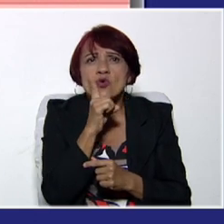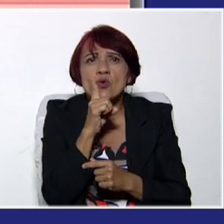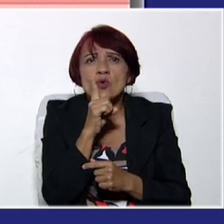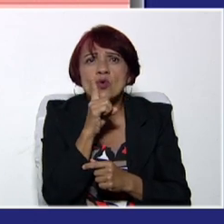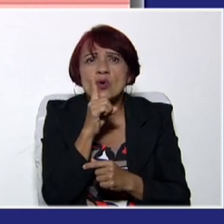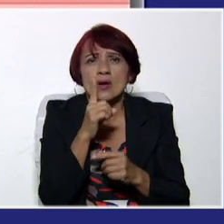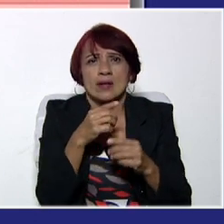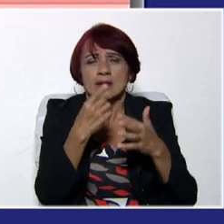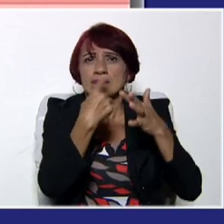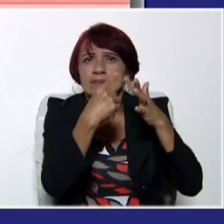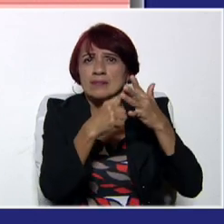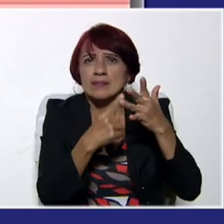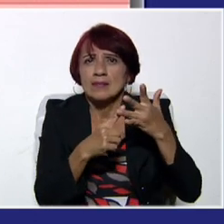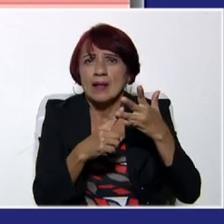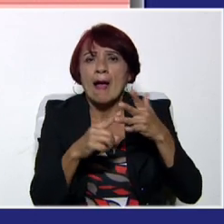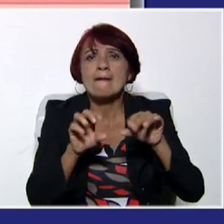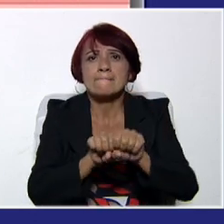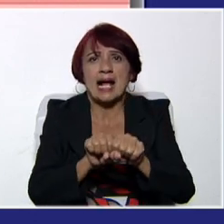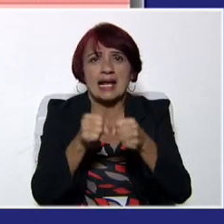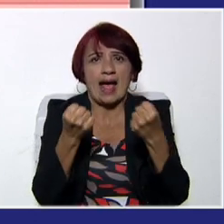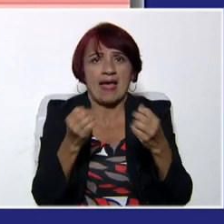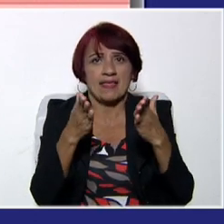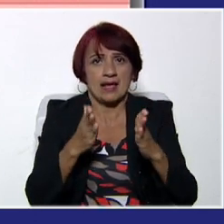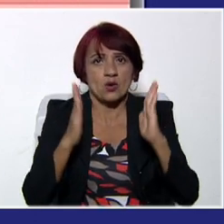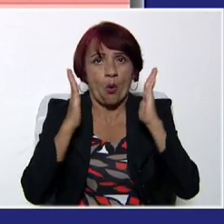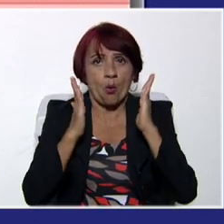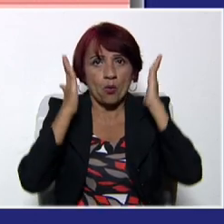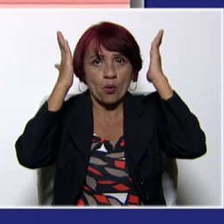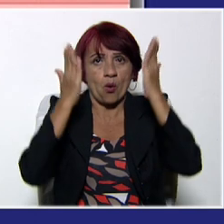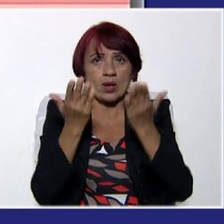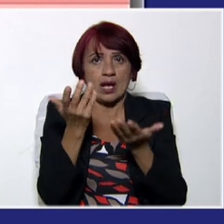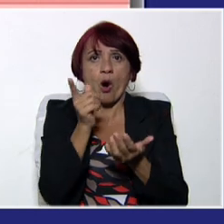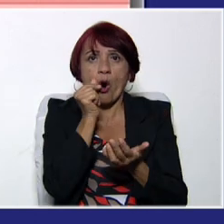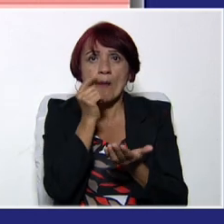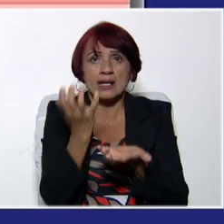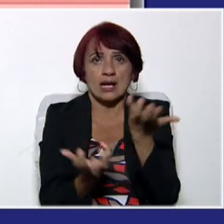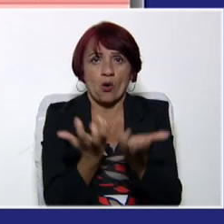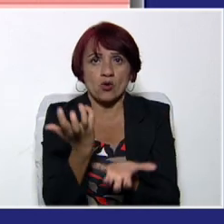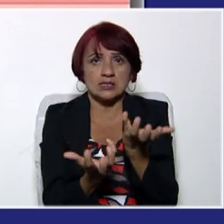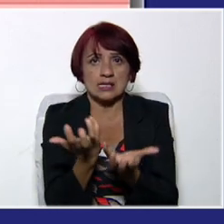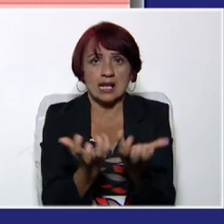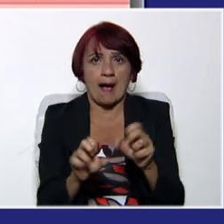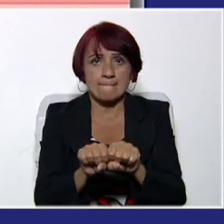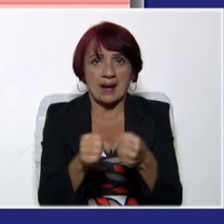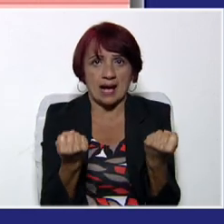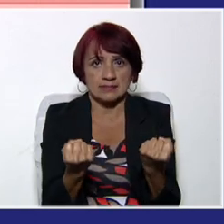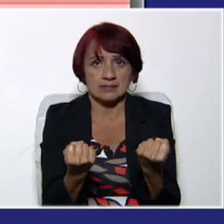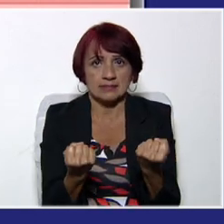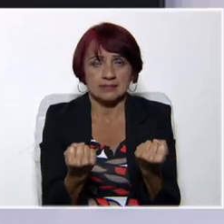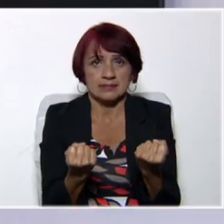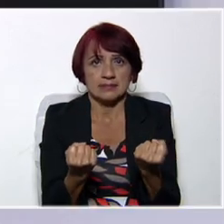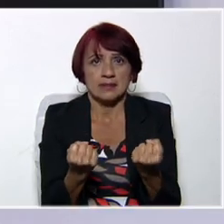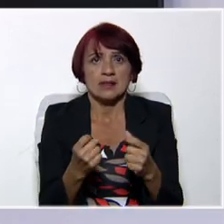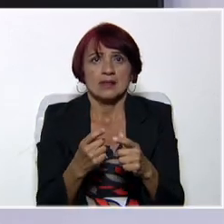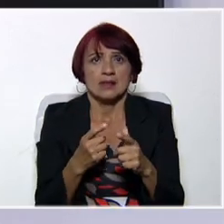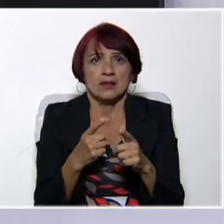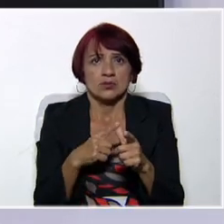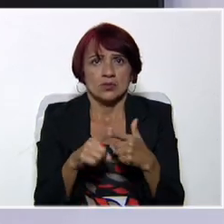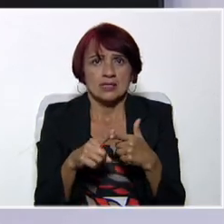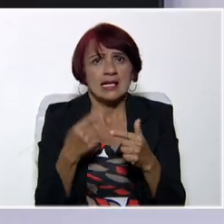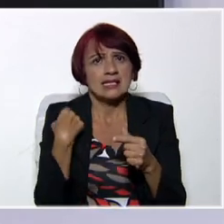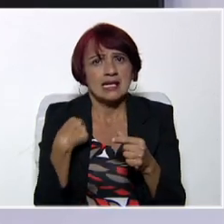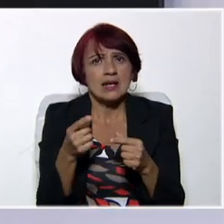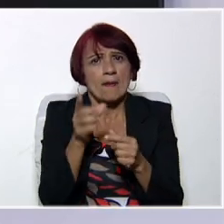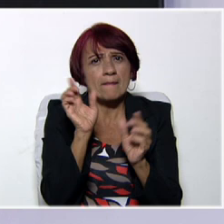baker. Baker es el panadero. ¿Sabían que el panadero era baker? Por lo menos tenemos doctor. Siempre se escribe en inglés español. Tenemos una